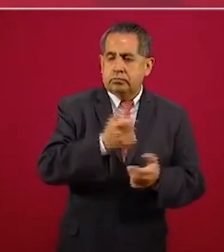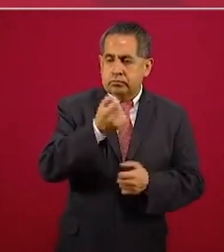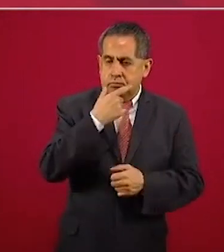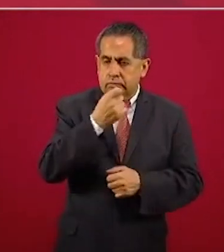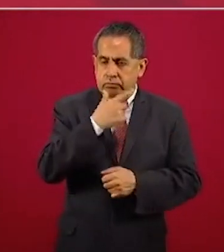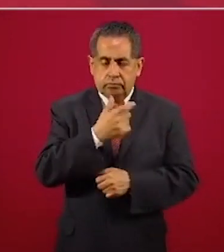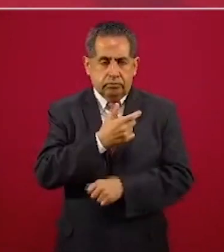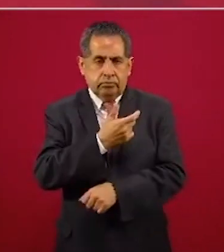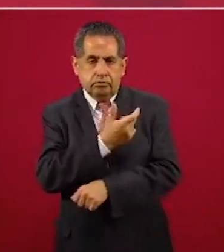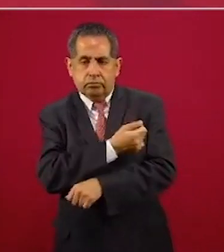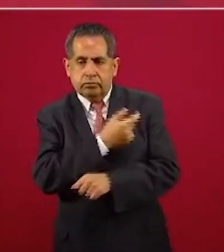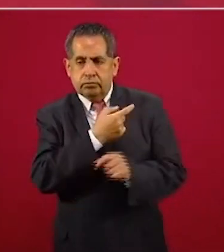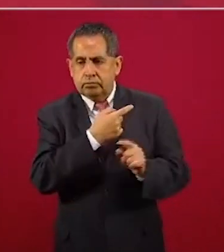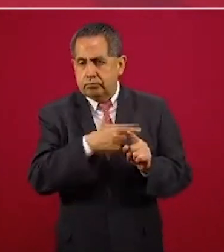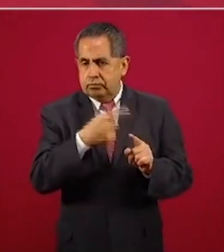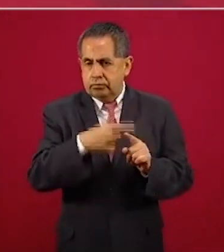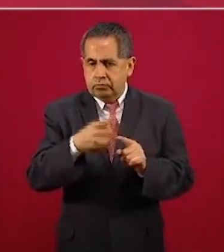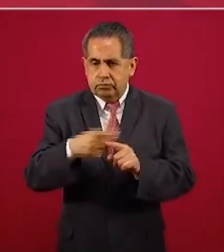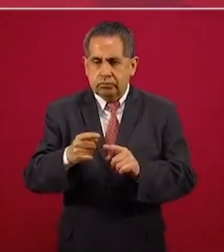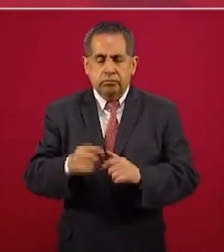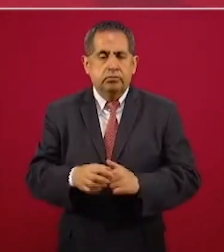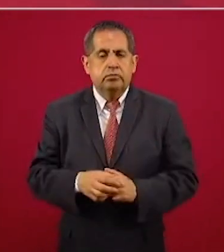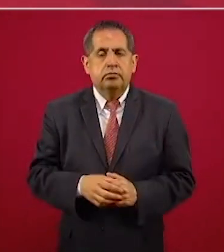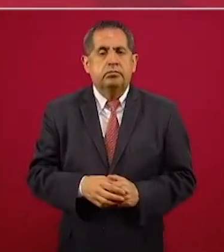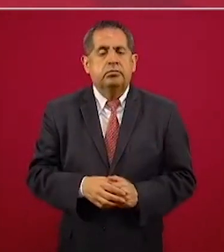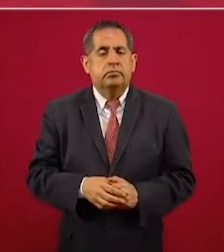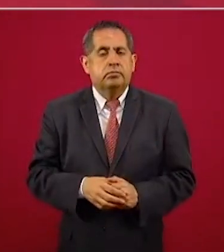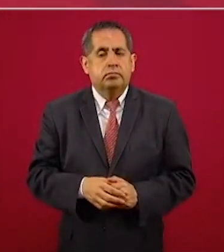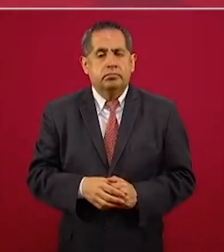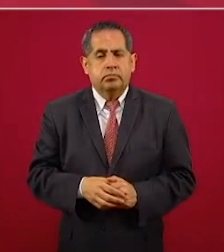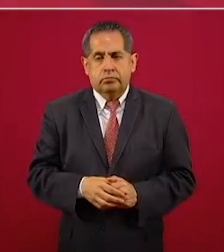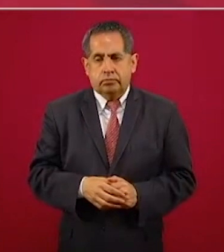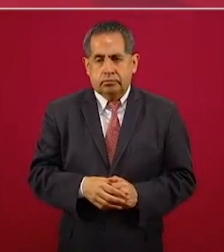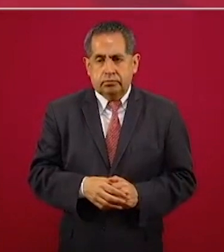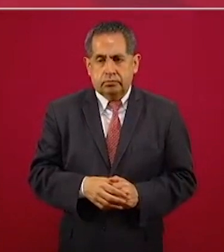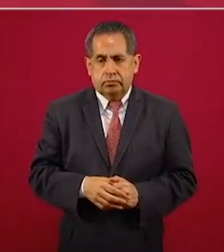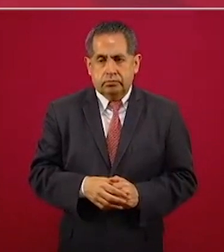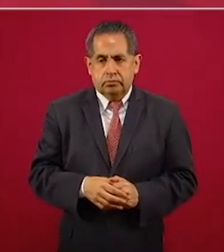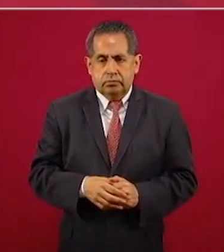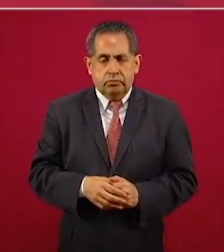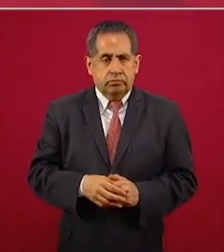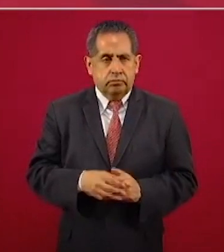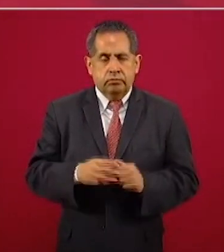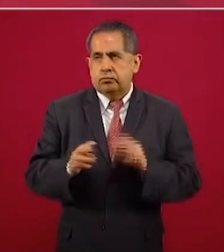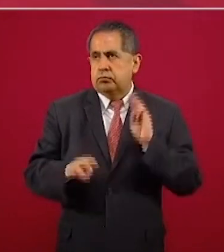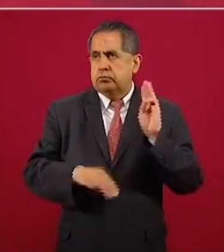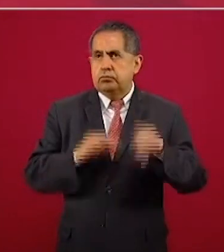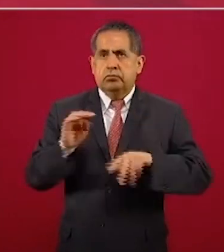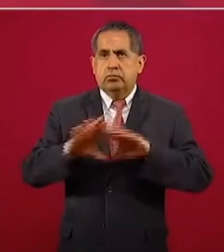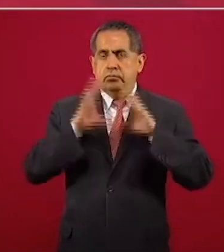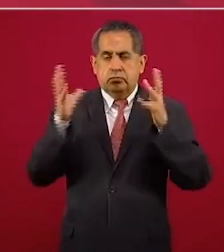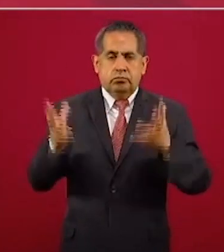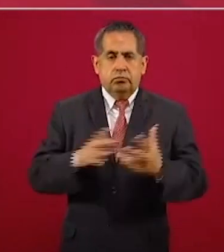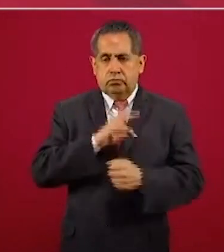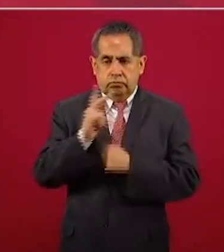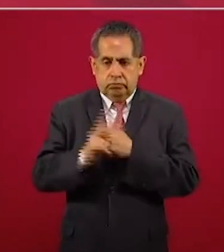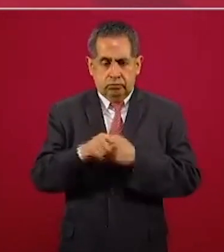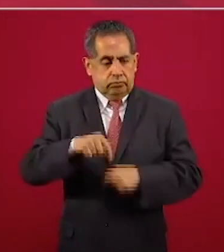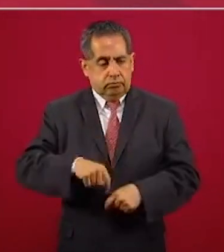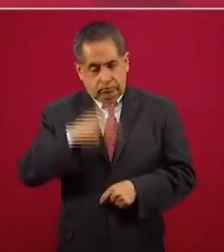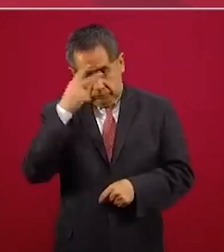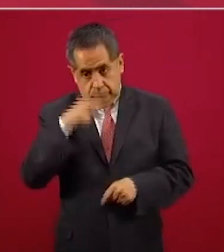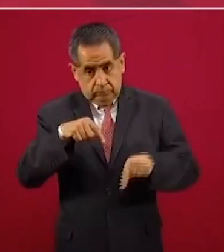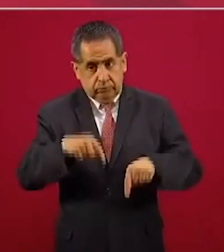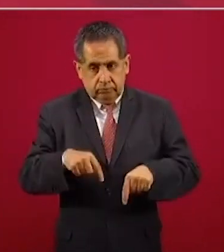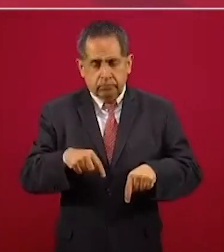los países del mundo, medicinas